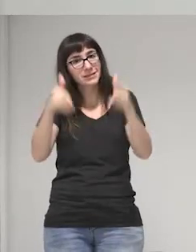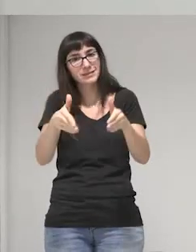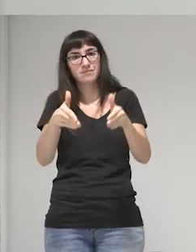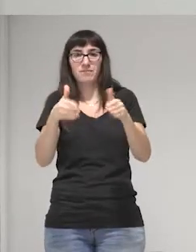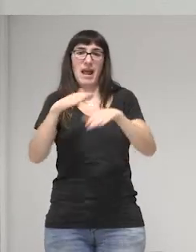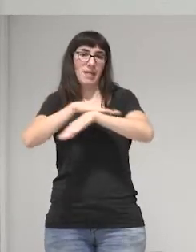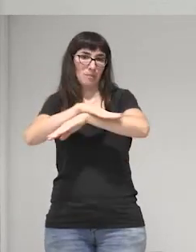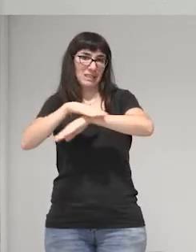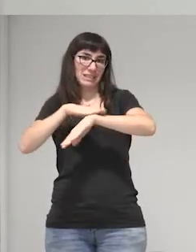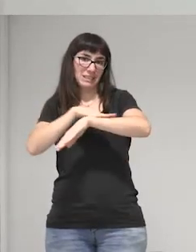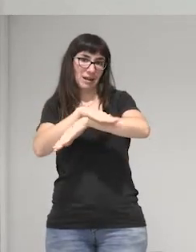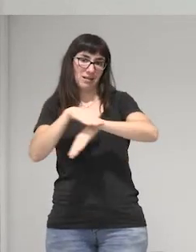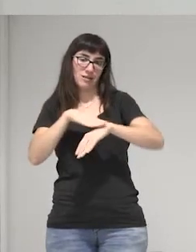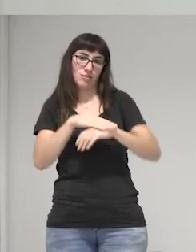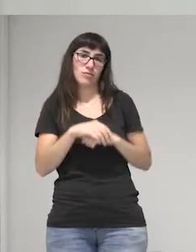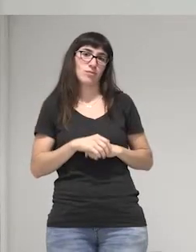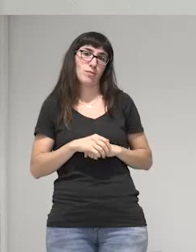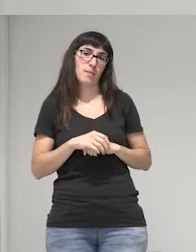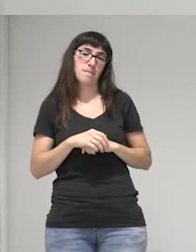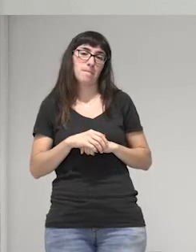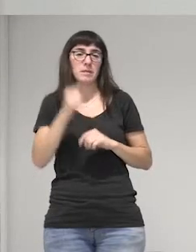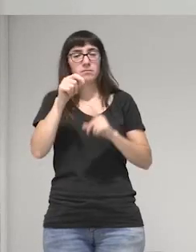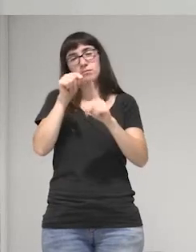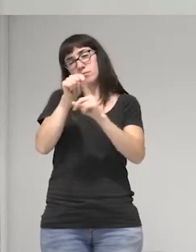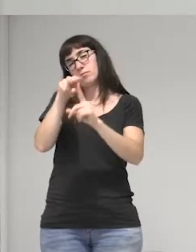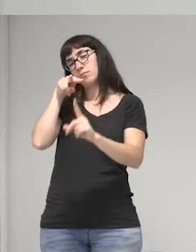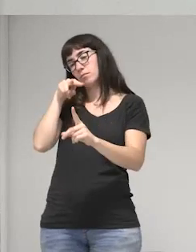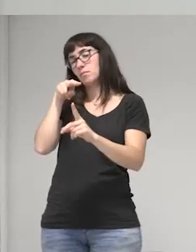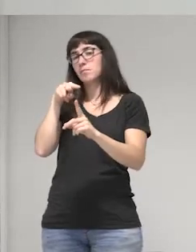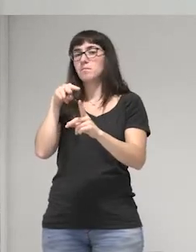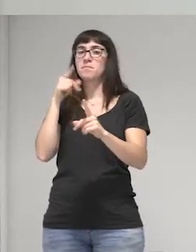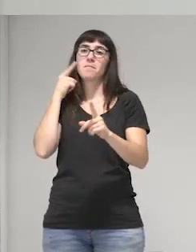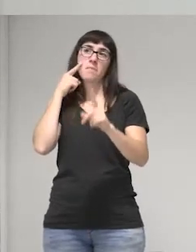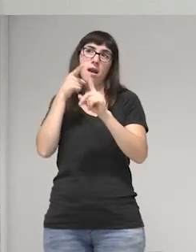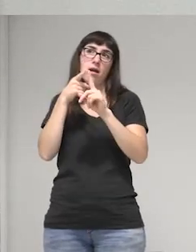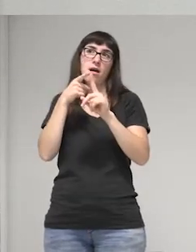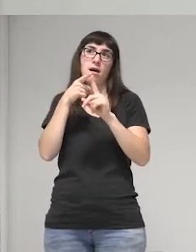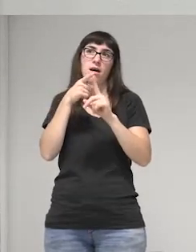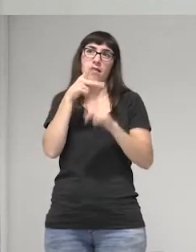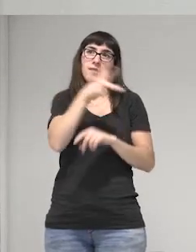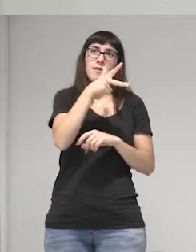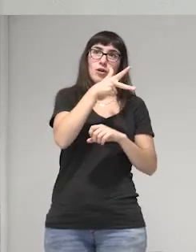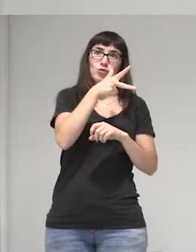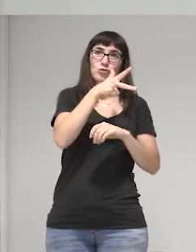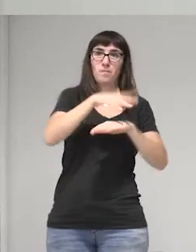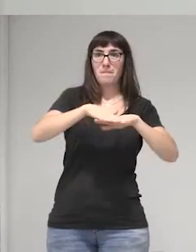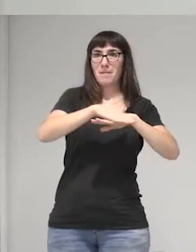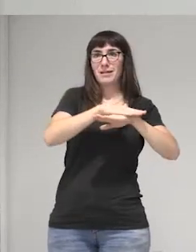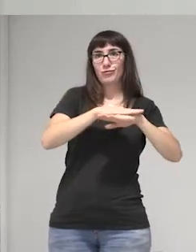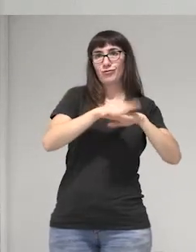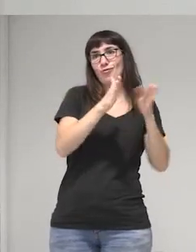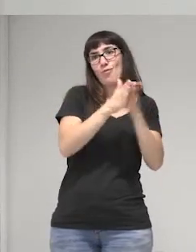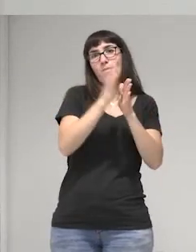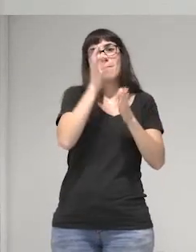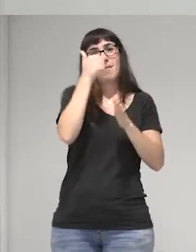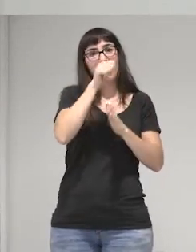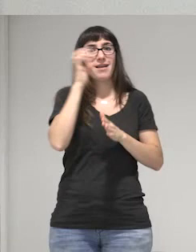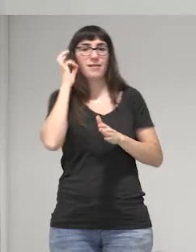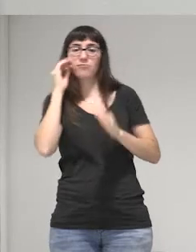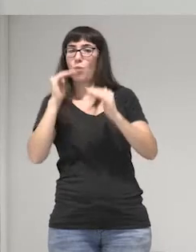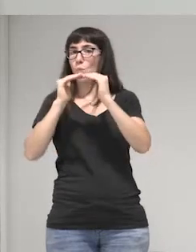decir desde un enfoque que equiparara los derechos básicos de las compañeras y los compañeros